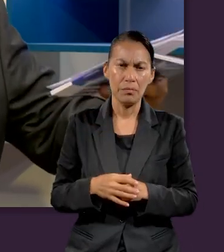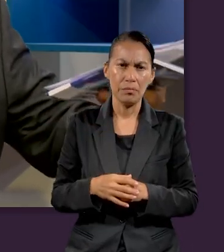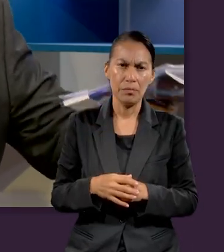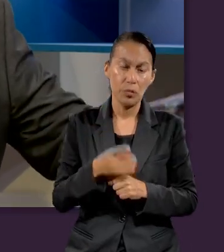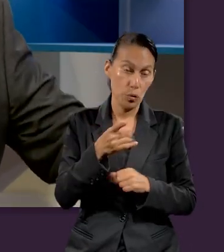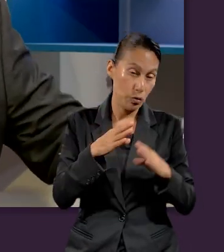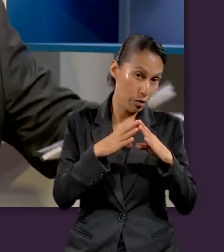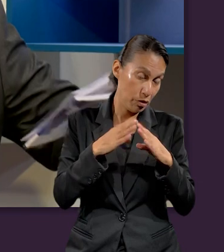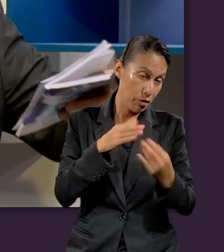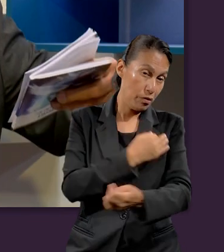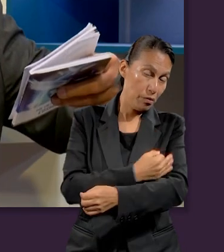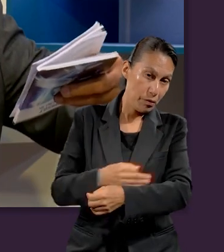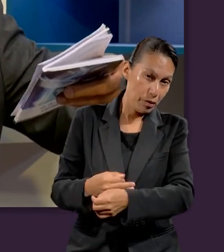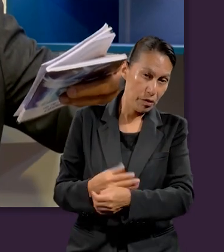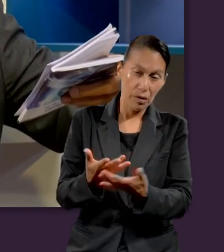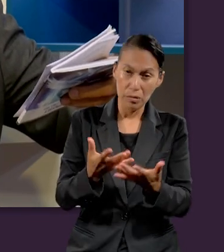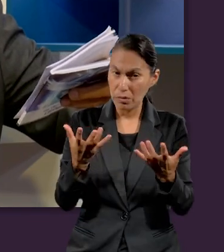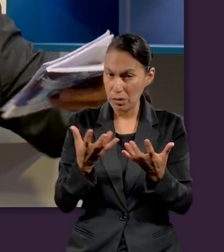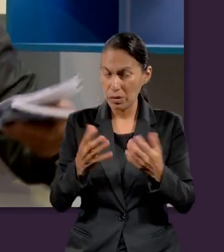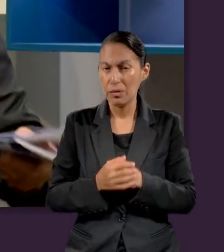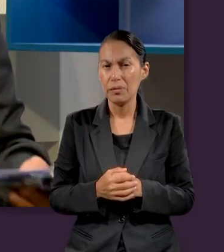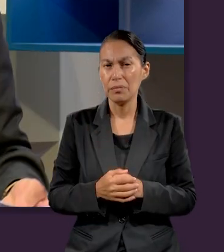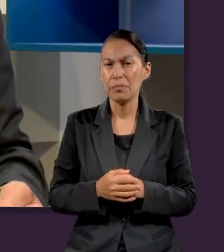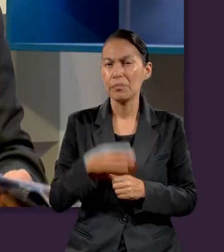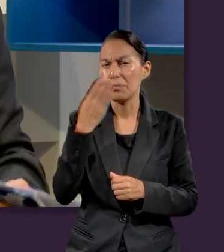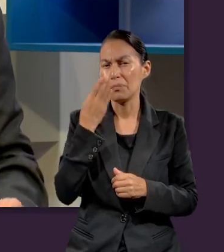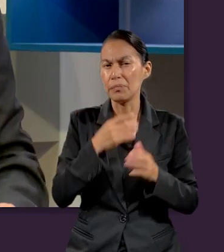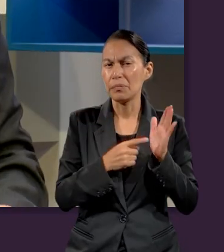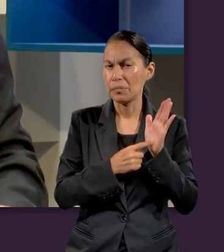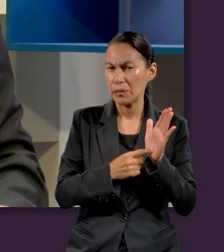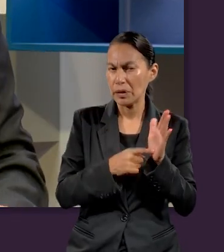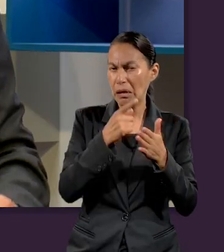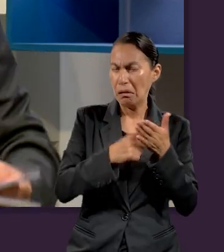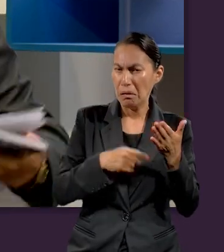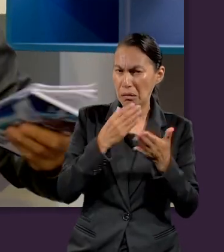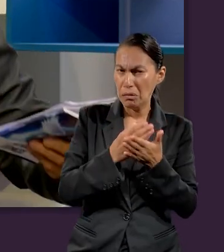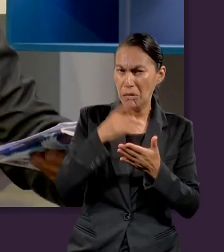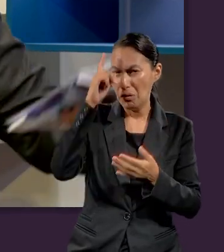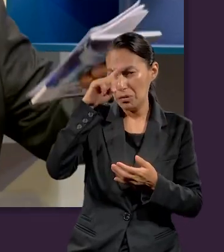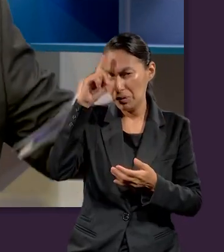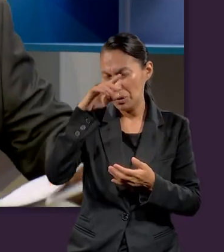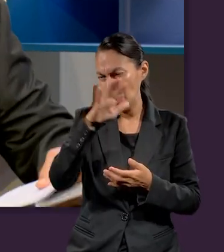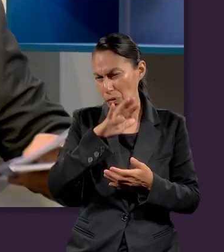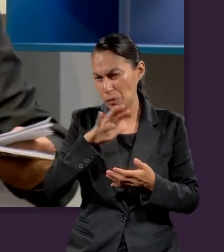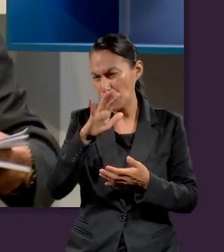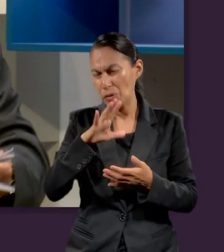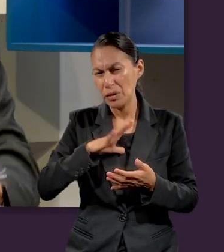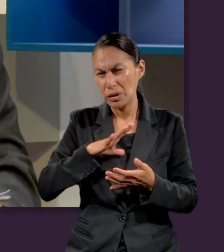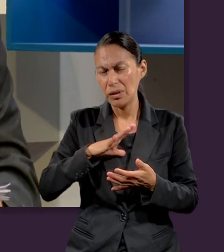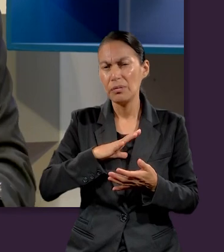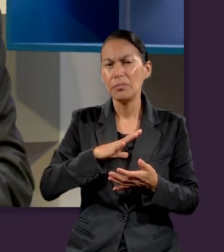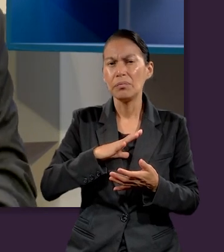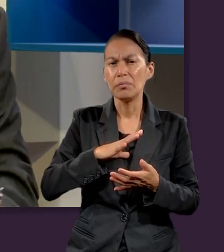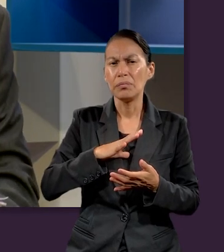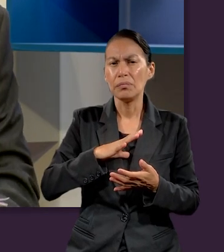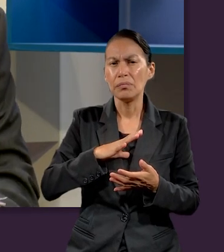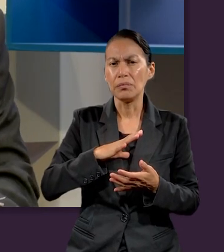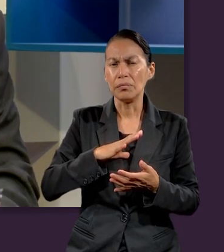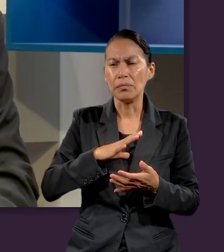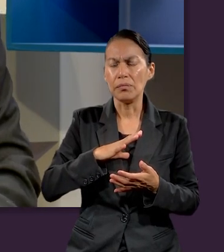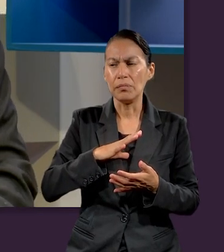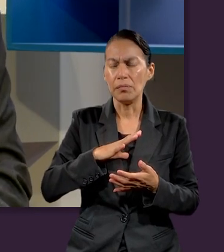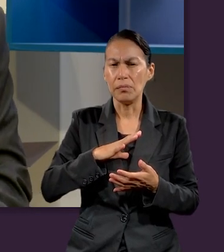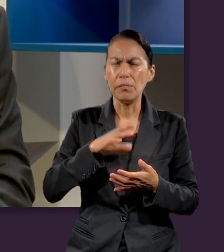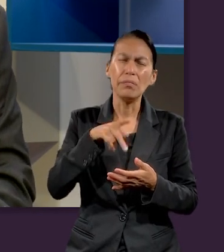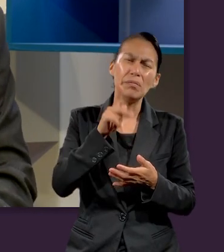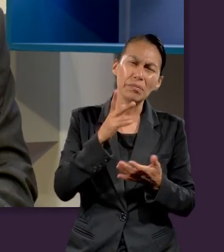Ya en la práctica, ya la Biblia, la palabra de Dios, la lección, todos los conceptos profundos que sabemos,